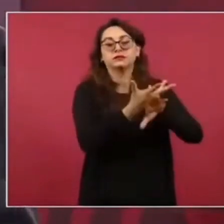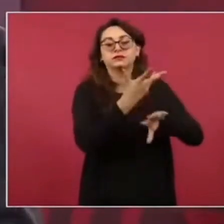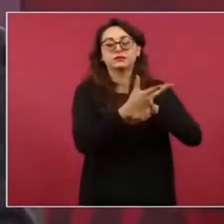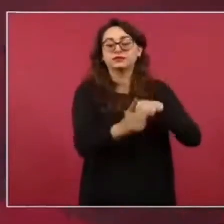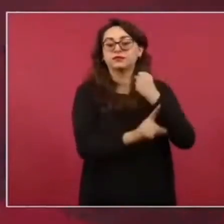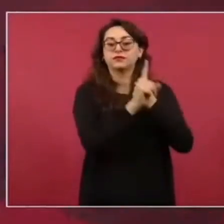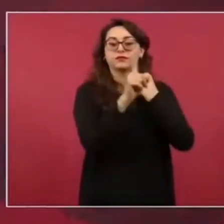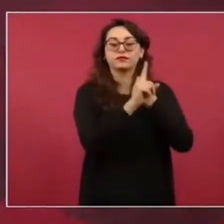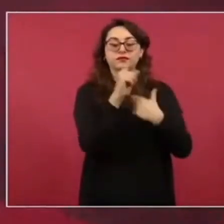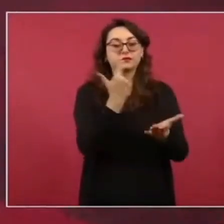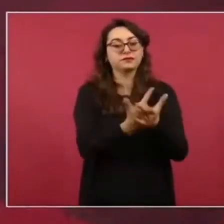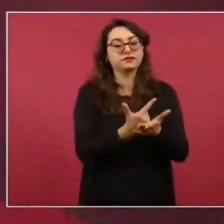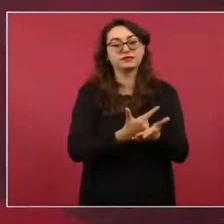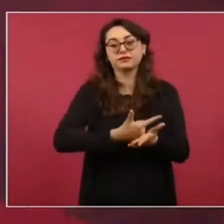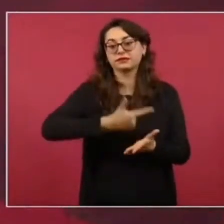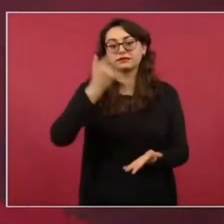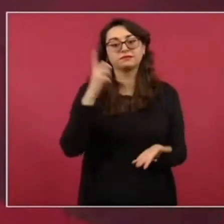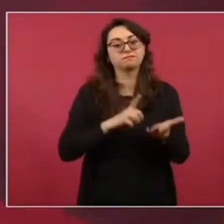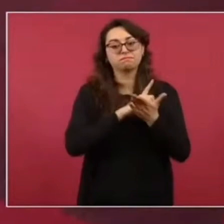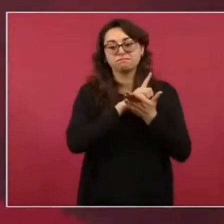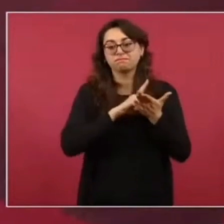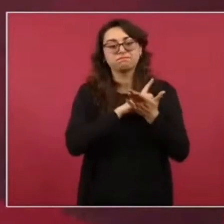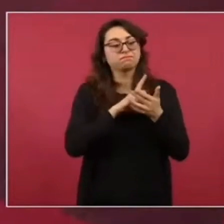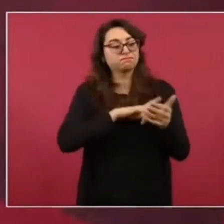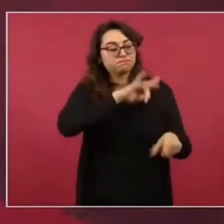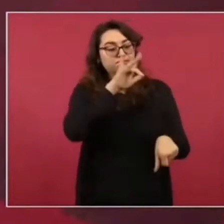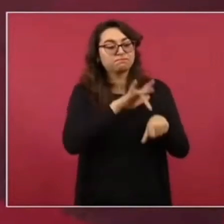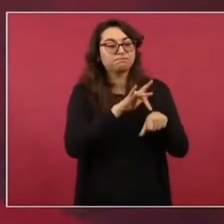enfrentar estos asuntos,